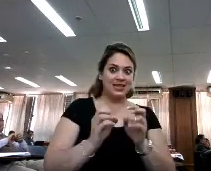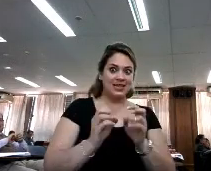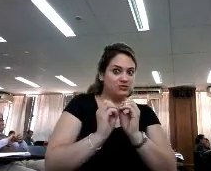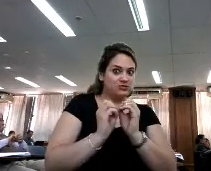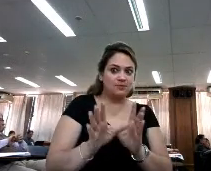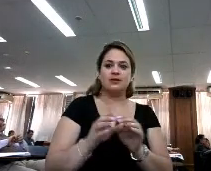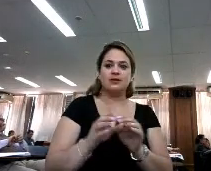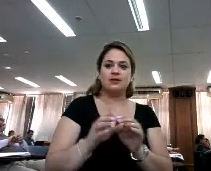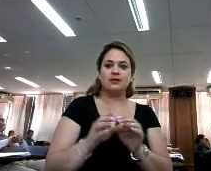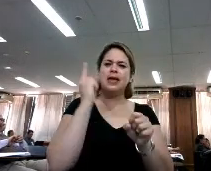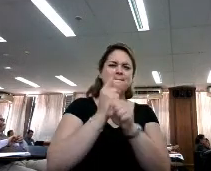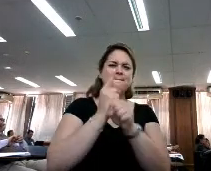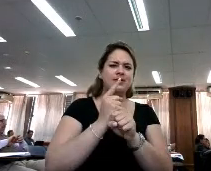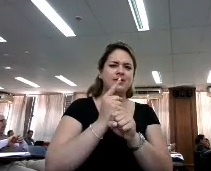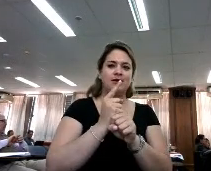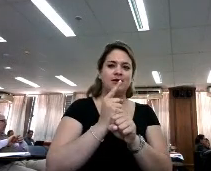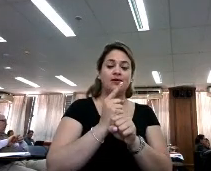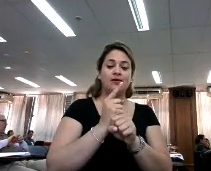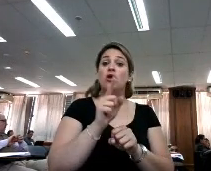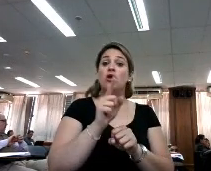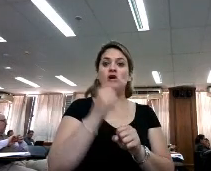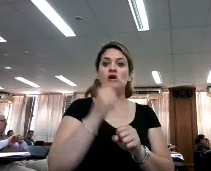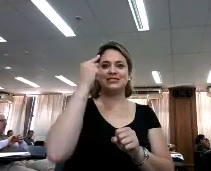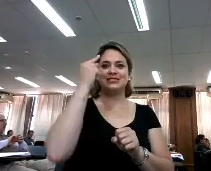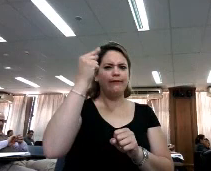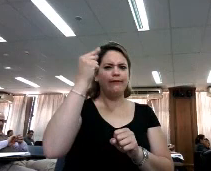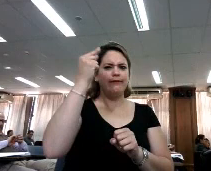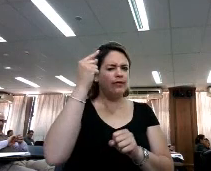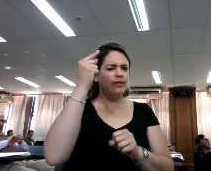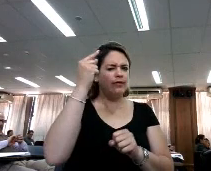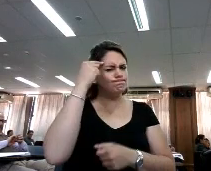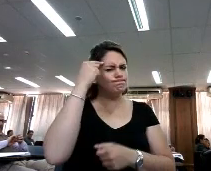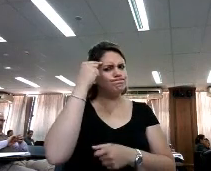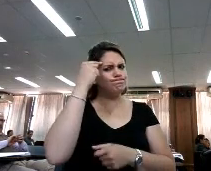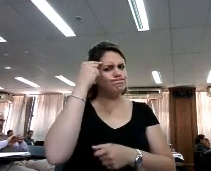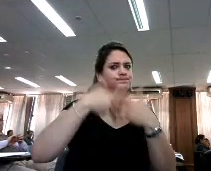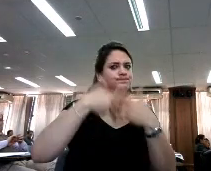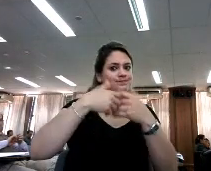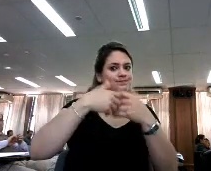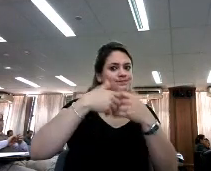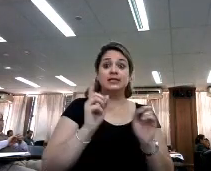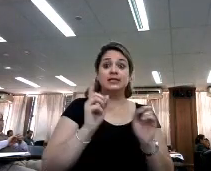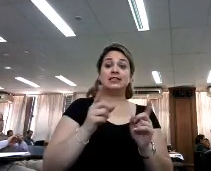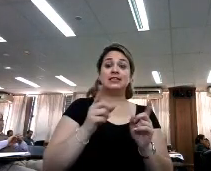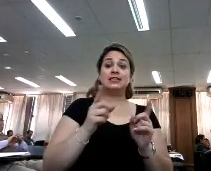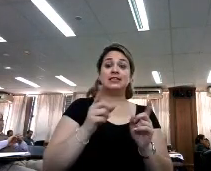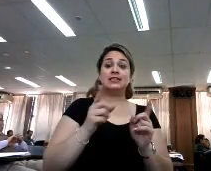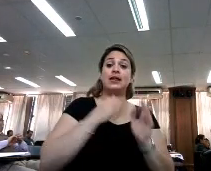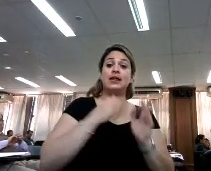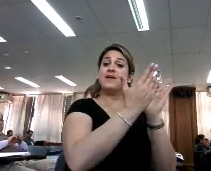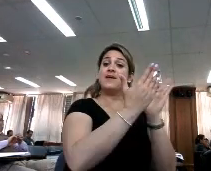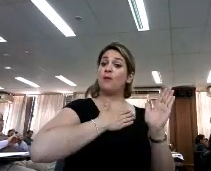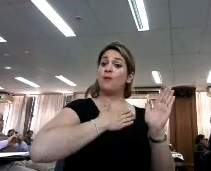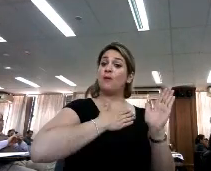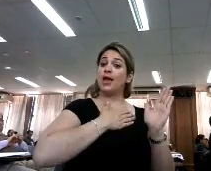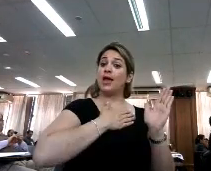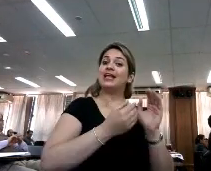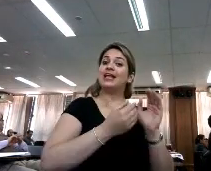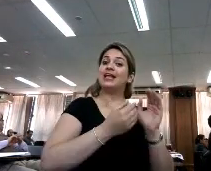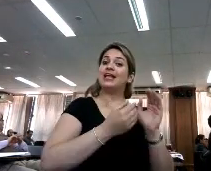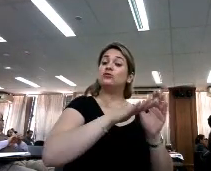primero lo que tenemos que hacer es, no solo generar la hipótesis, sino también que tener nuestra propia biblioteca, nuestras propias fuentes de información.